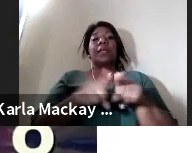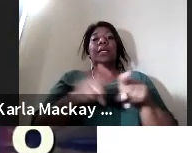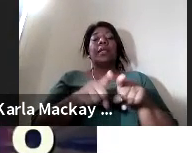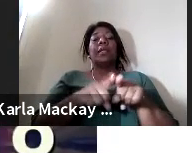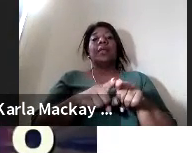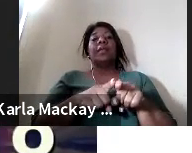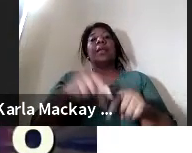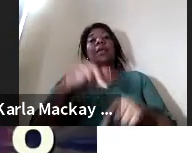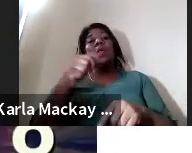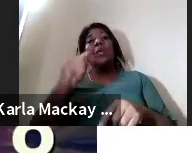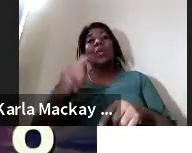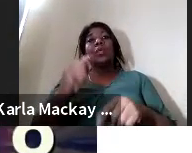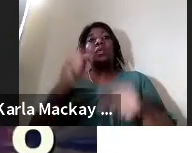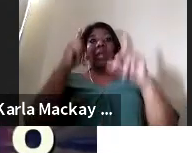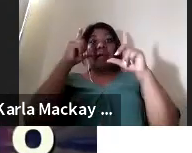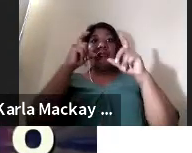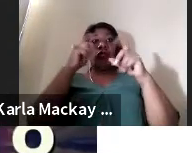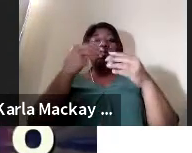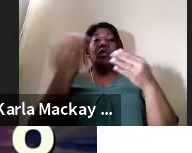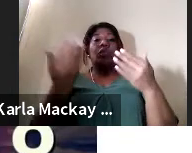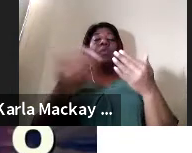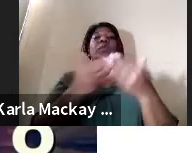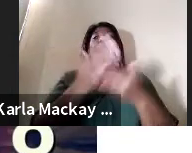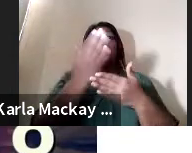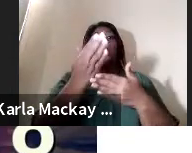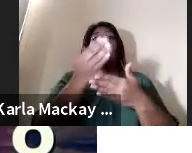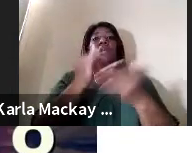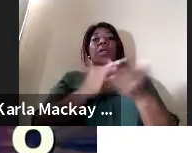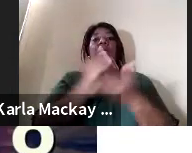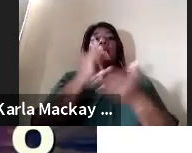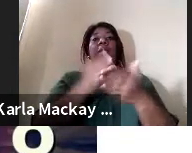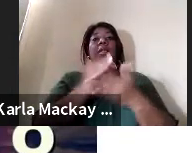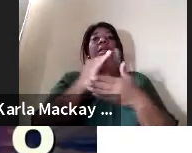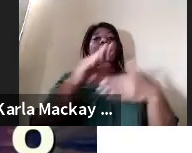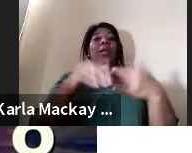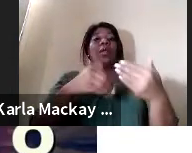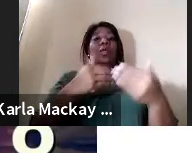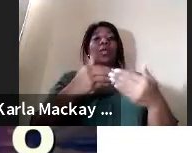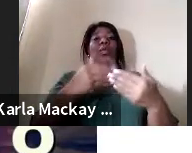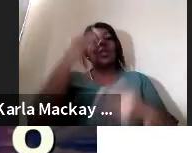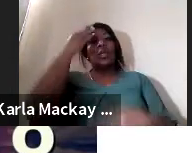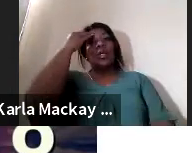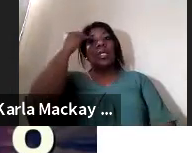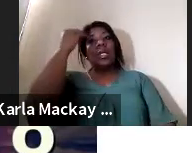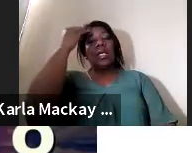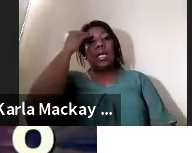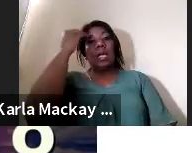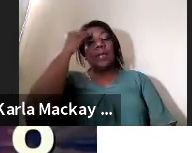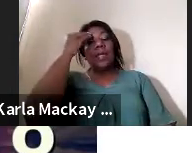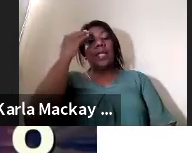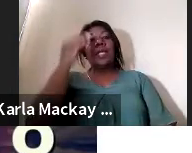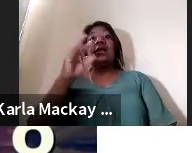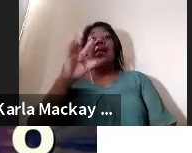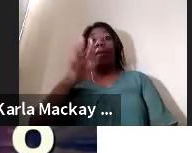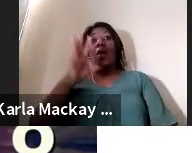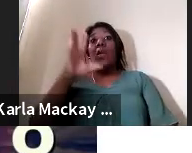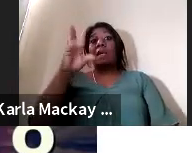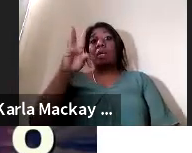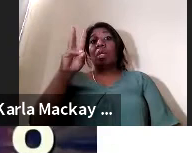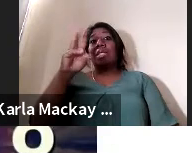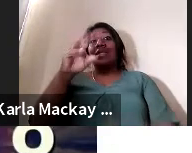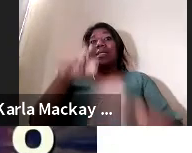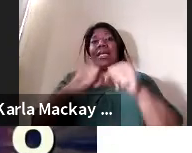otro nuevo investigador a Israel Torres todo esto ha sido producto de la experiencia a lo largo de estos años con la aplicación del Metodomic